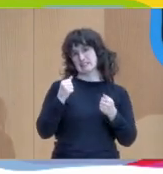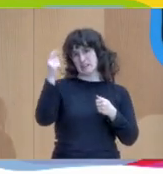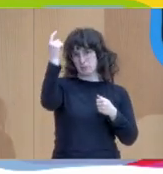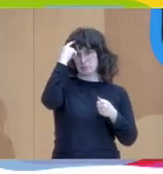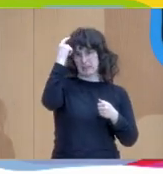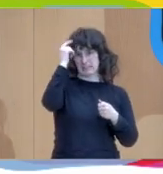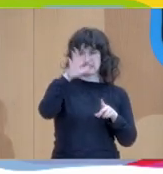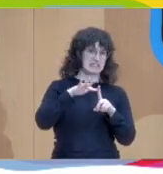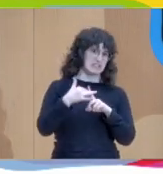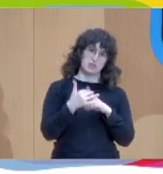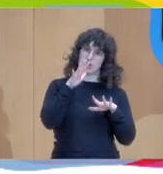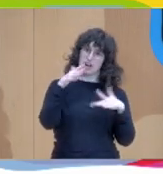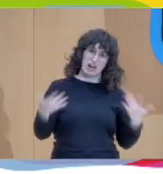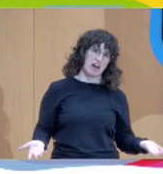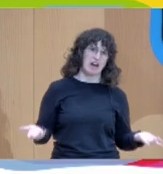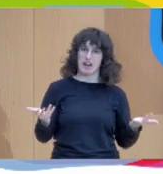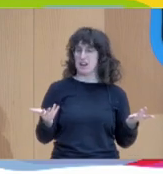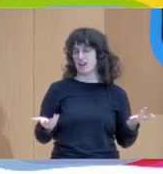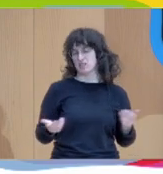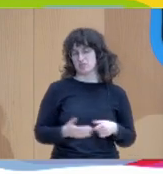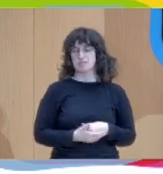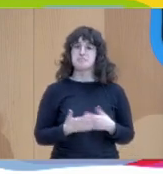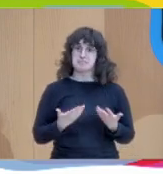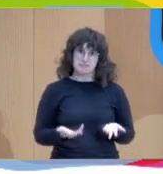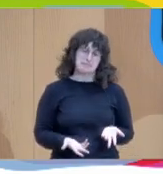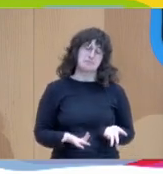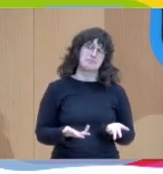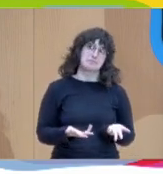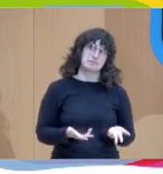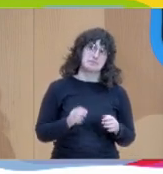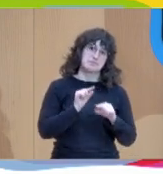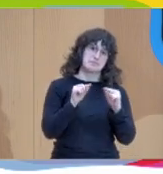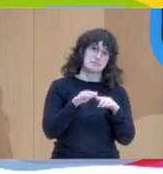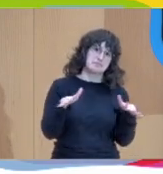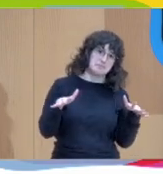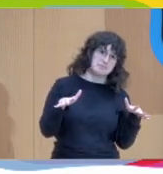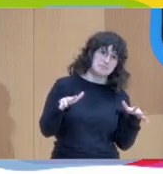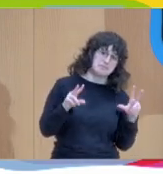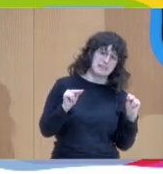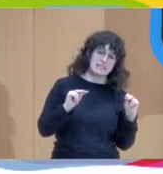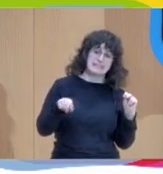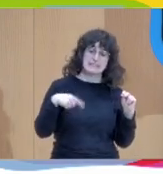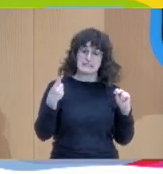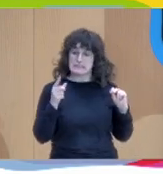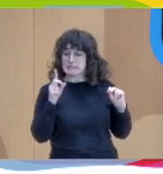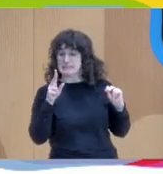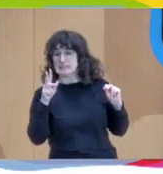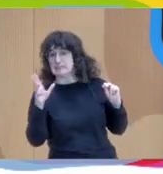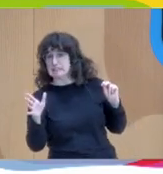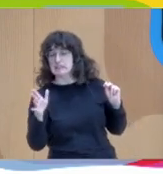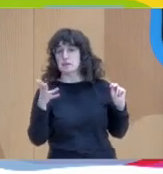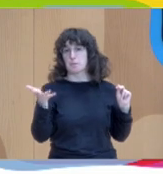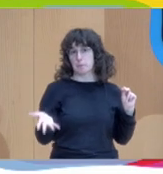Y bueno, quería decir que yo creo que en estos últimos años pospandemia hemos visto de forma clara